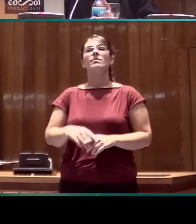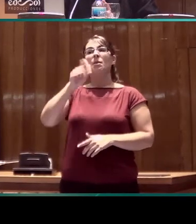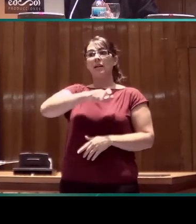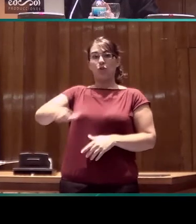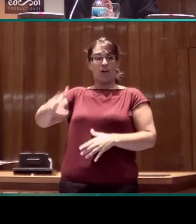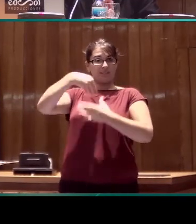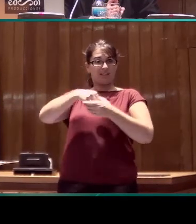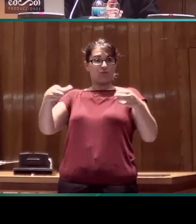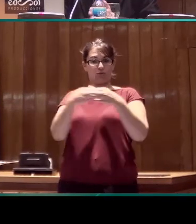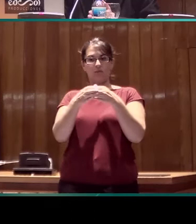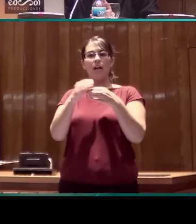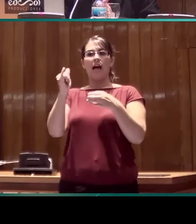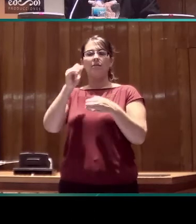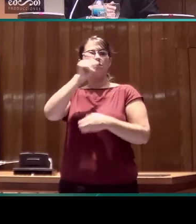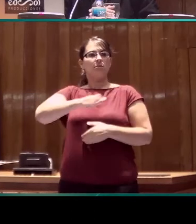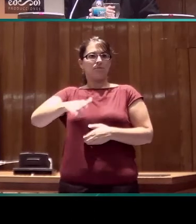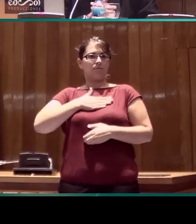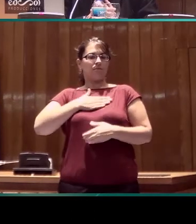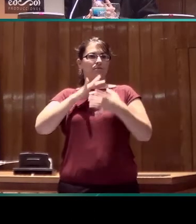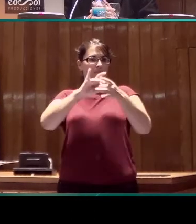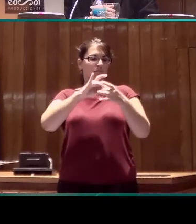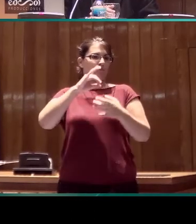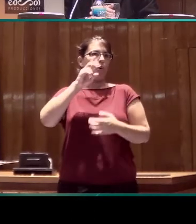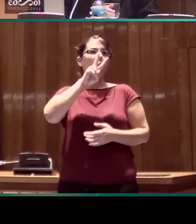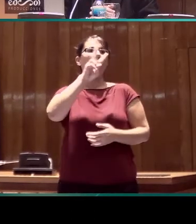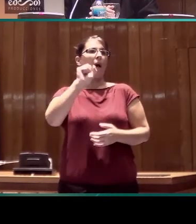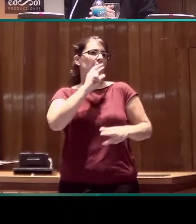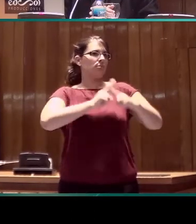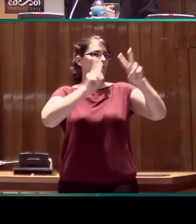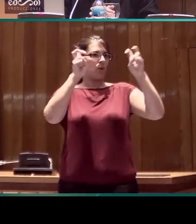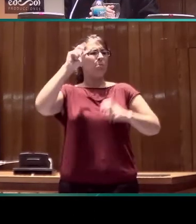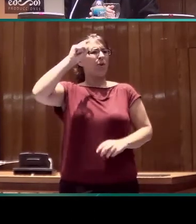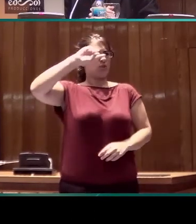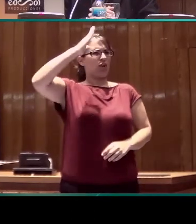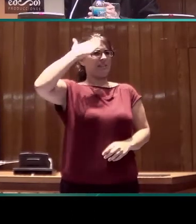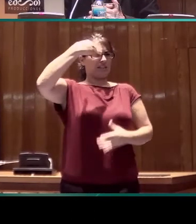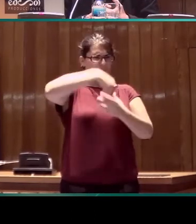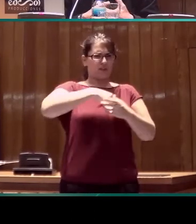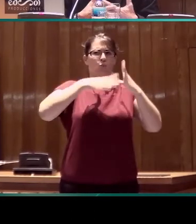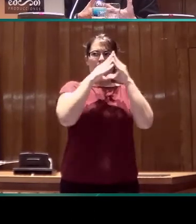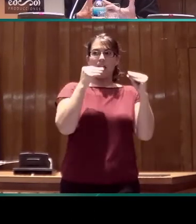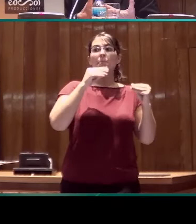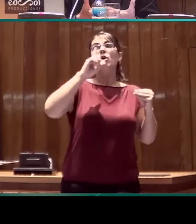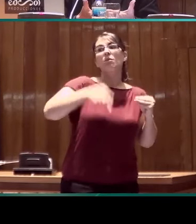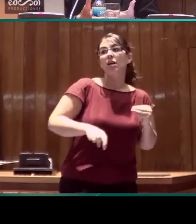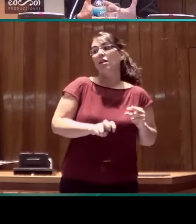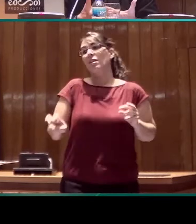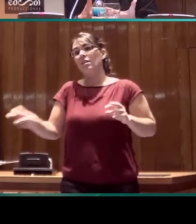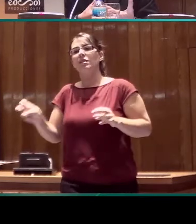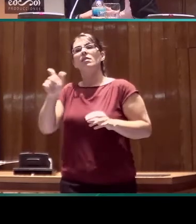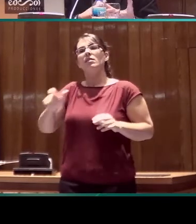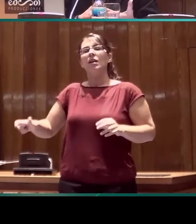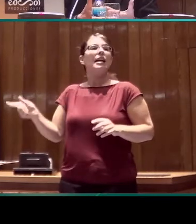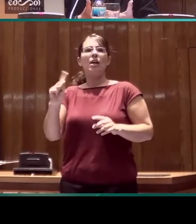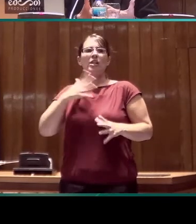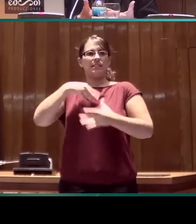UCIL-CV tiene miembros UBA, no puede ser de otra manera, los profesores de la casa, de la universidad, pero también cuenta con muchos miembros no